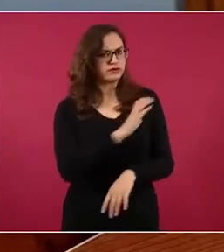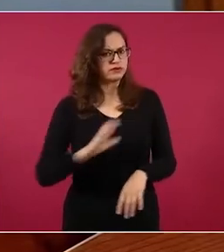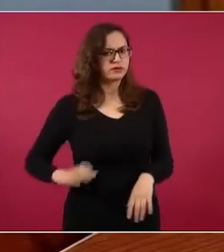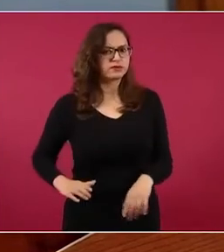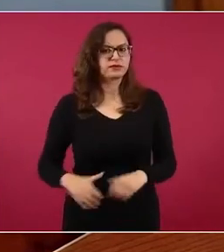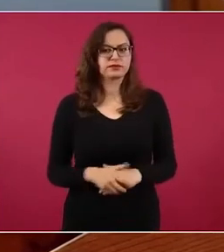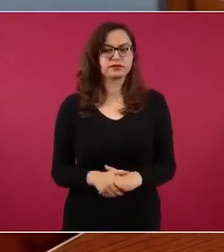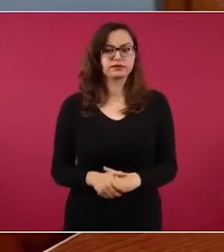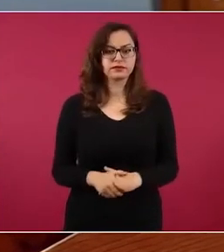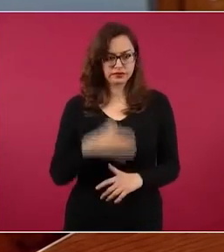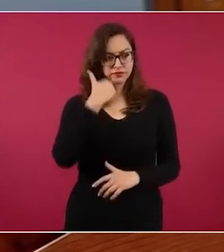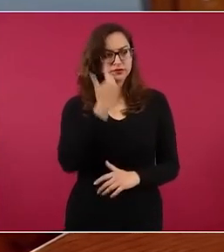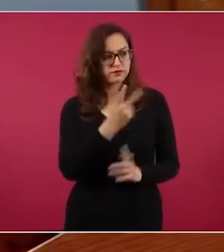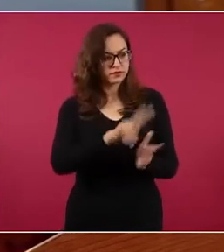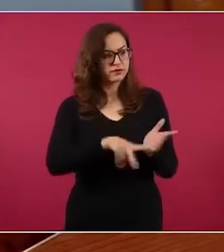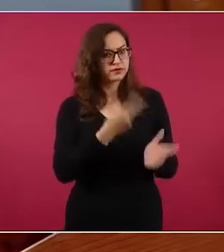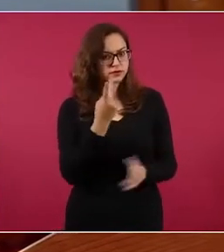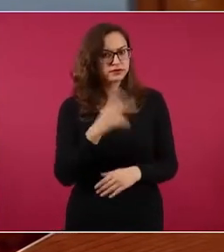¿Quién?